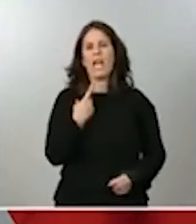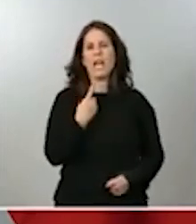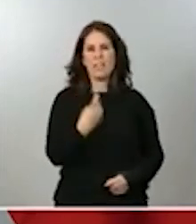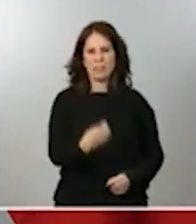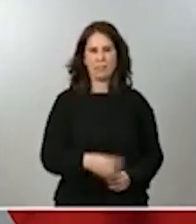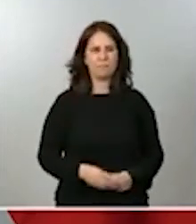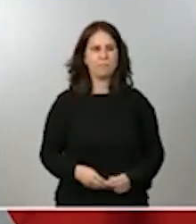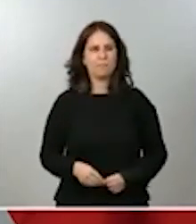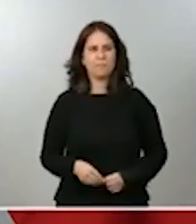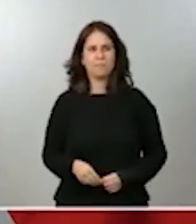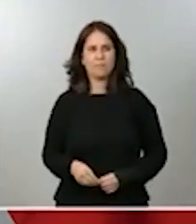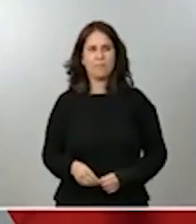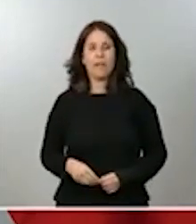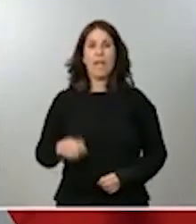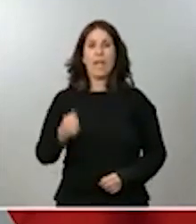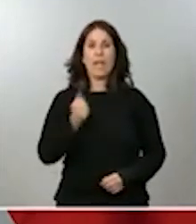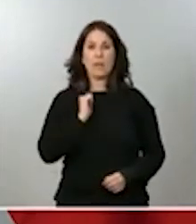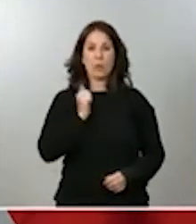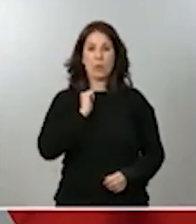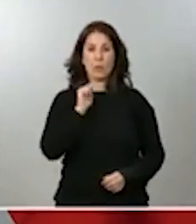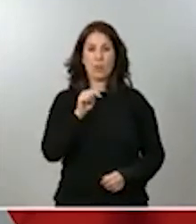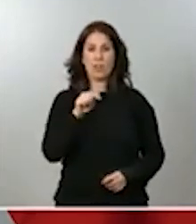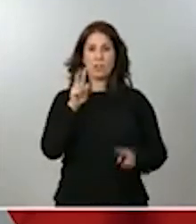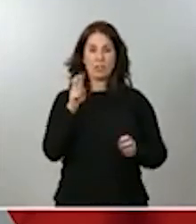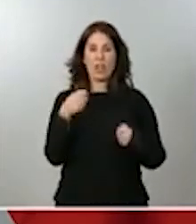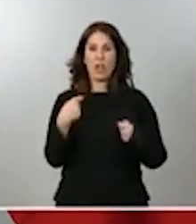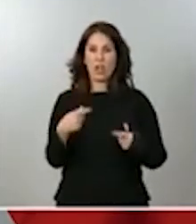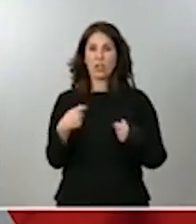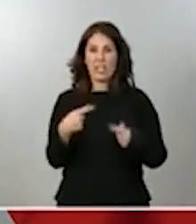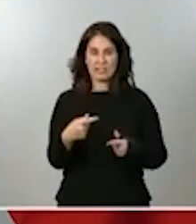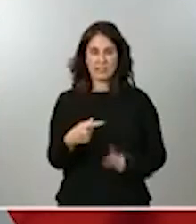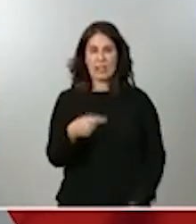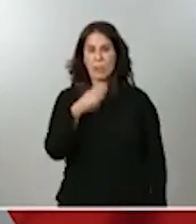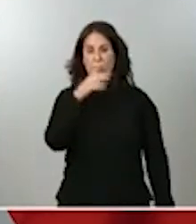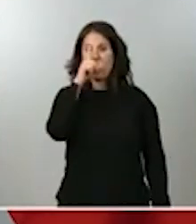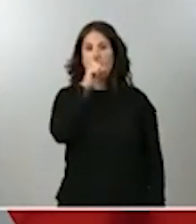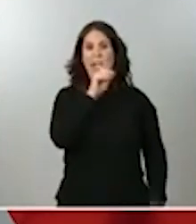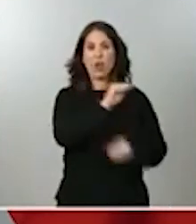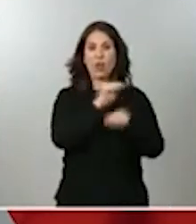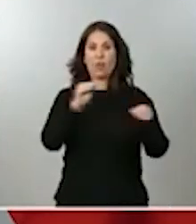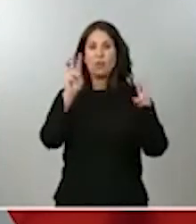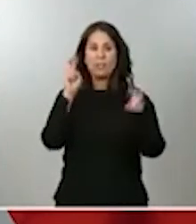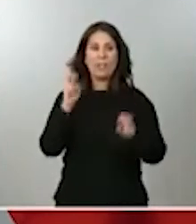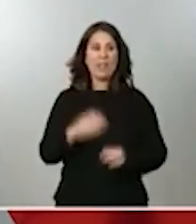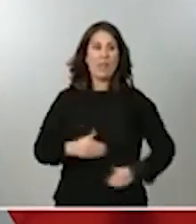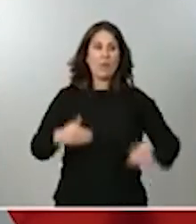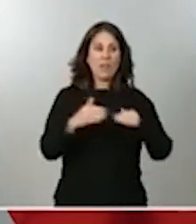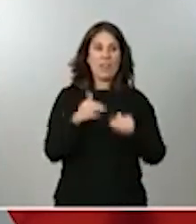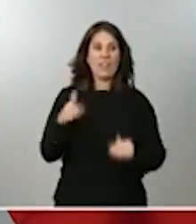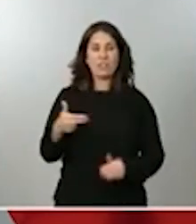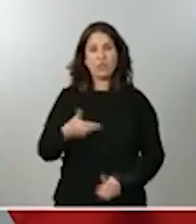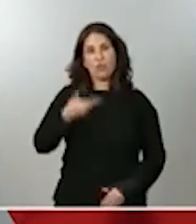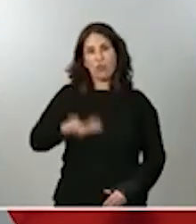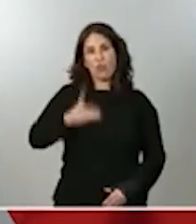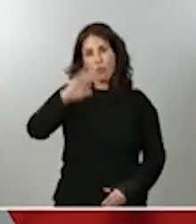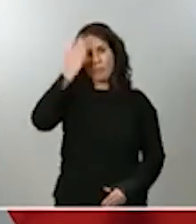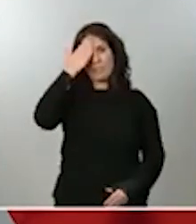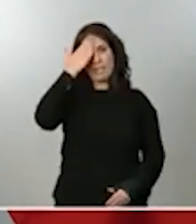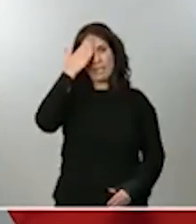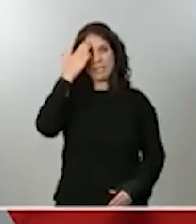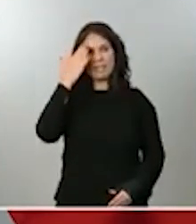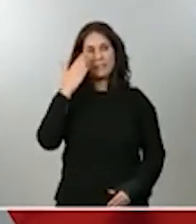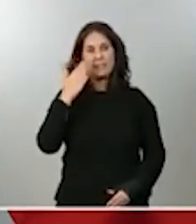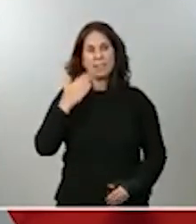aprovecho esta reflexión respecto de los costes porque recordemos que en materia de igualdad y derechos fundamentales no debemos no de hablar de costes.